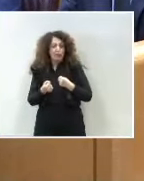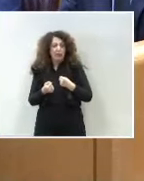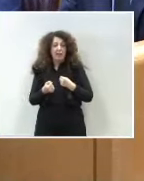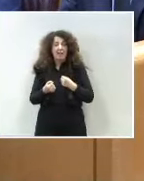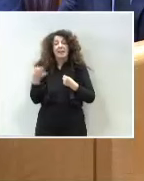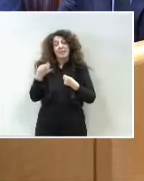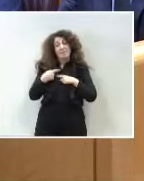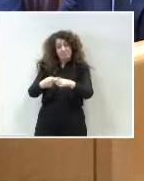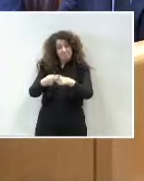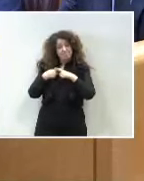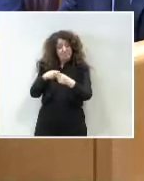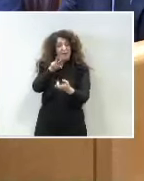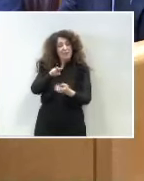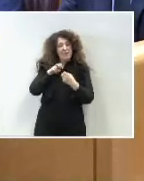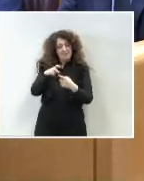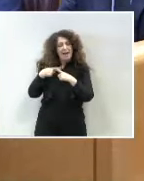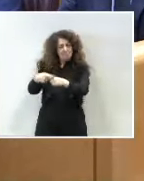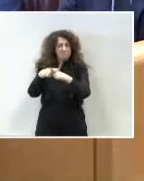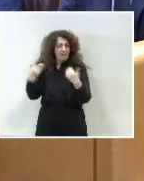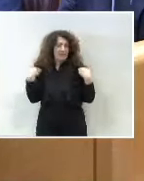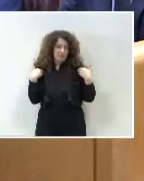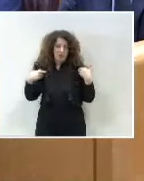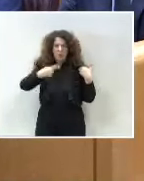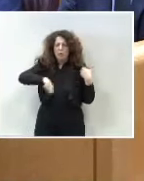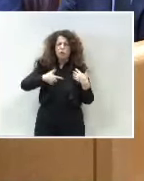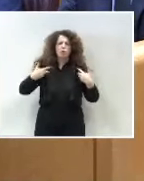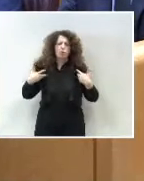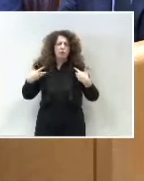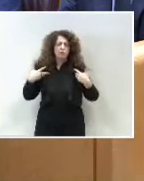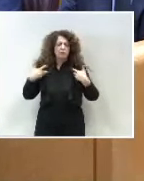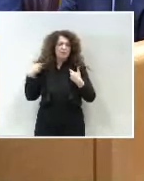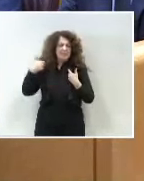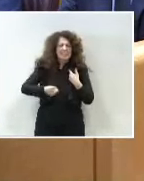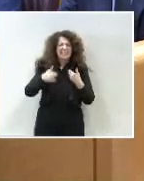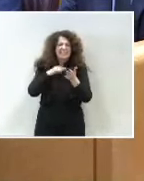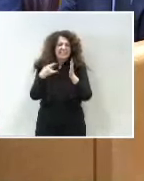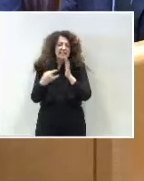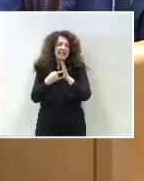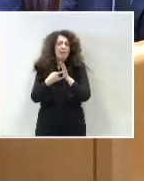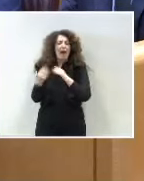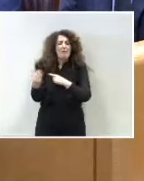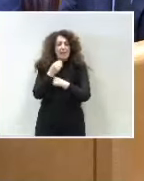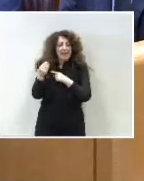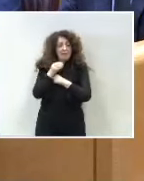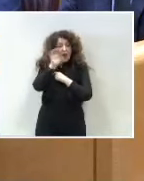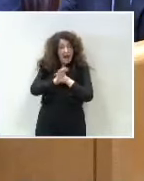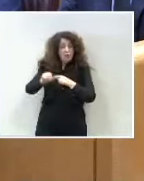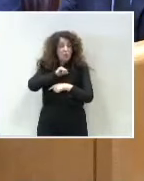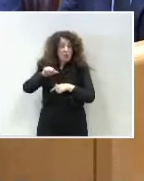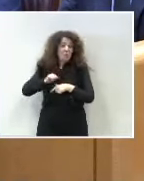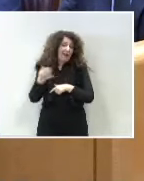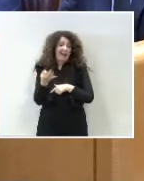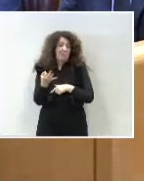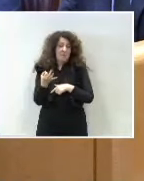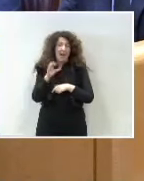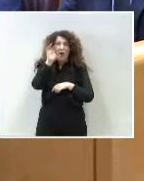corresponsabilidad fiscal. Y, evidentemente, lo que estamos sufriendo ahora mismo en el sistema de financiación autonómica son determinados gobiernos que,